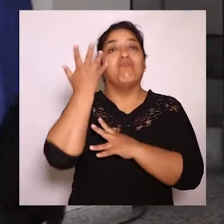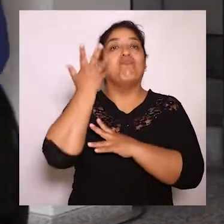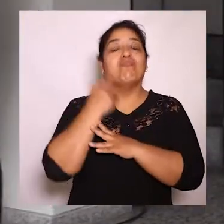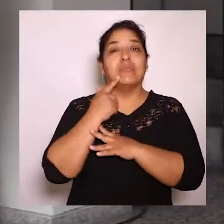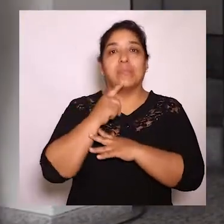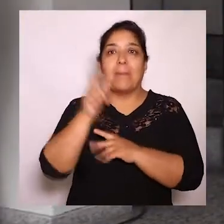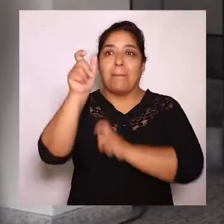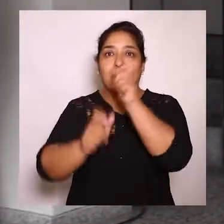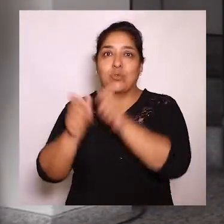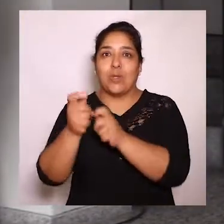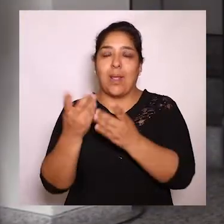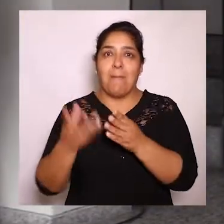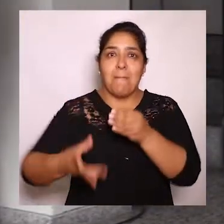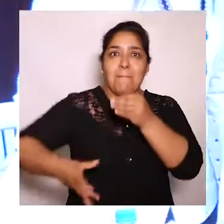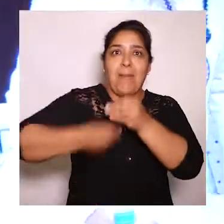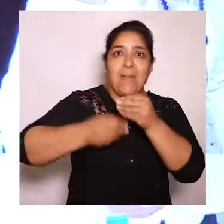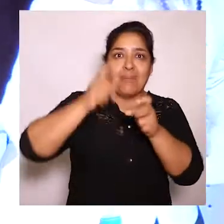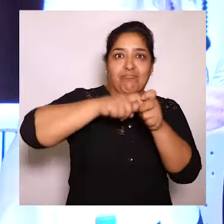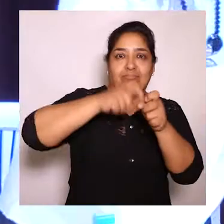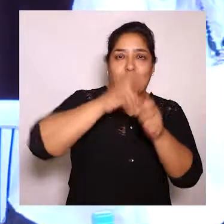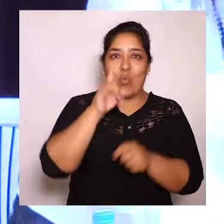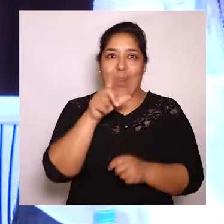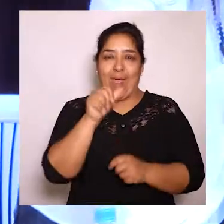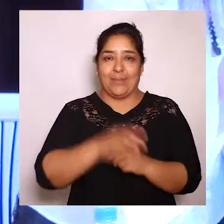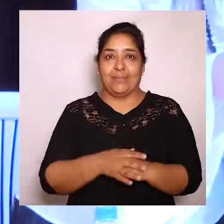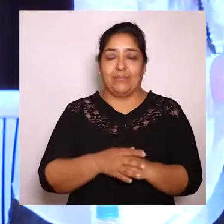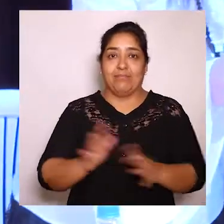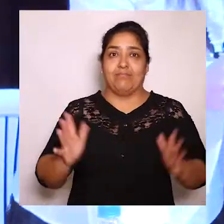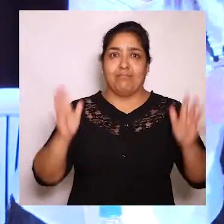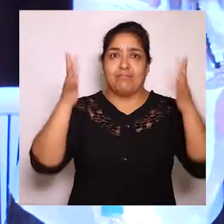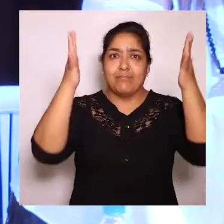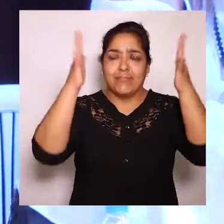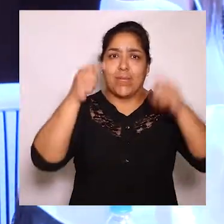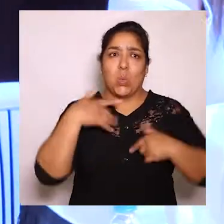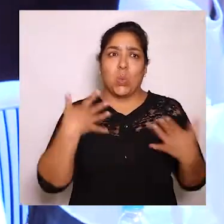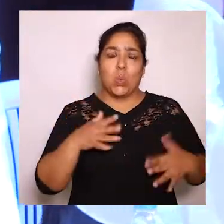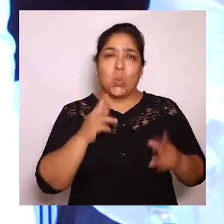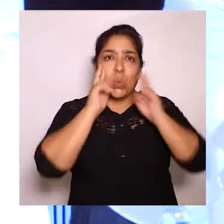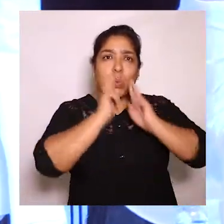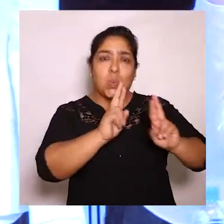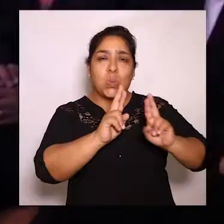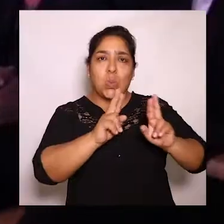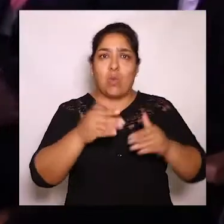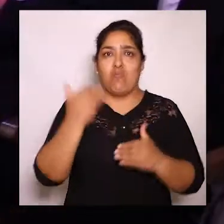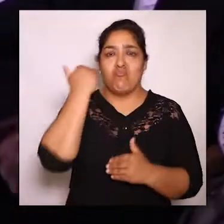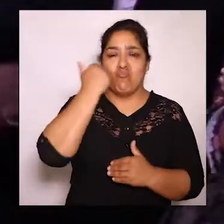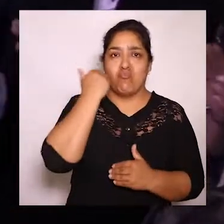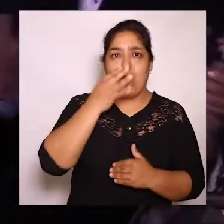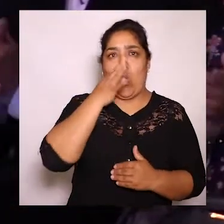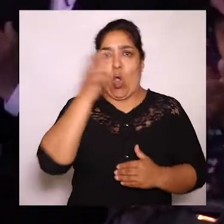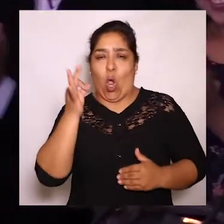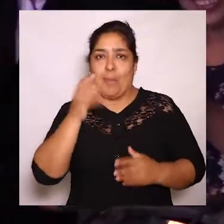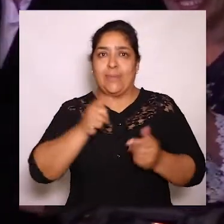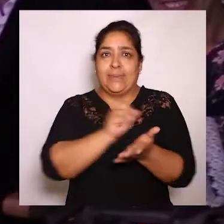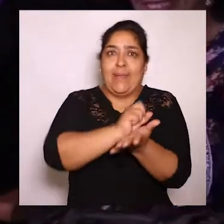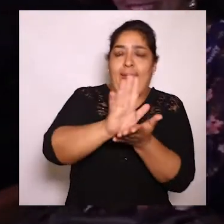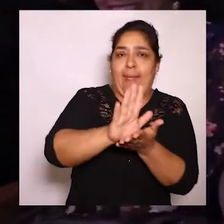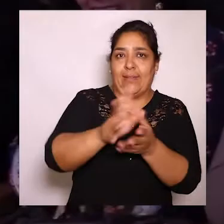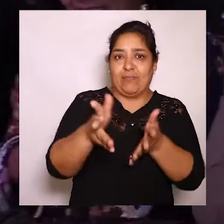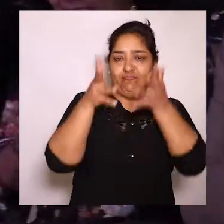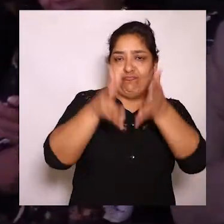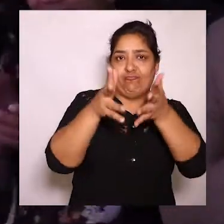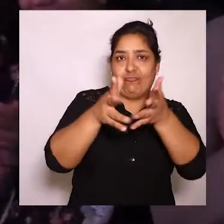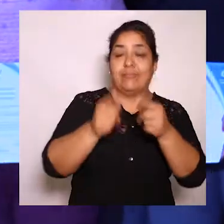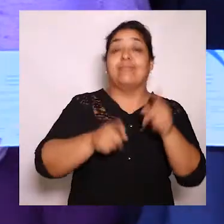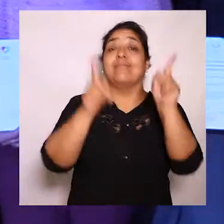cada día más estudiantes quieran estar en ULA. Durante el evento se exaltó a las mujeres y hombres que se capacitaron de forma gratuita, de